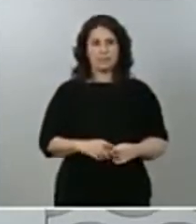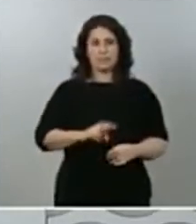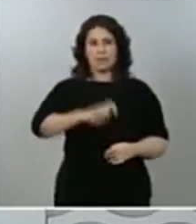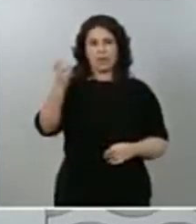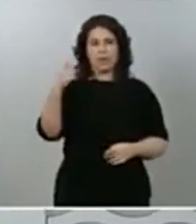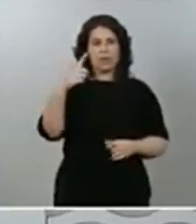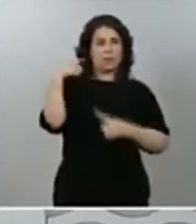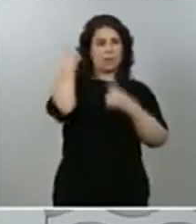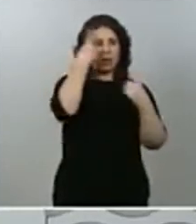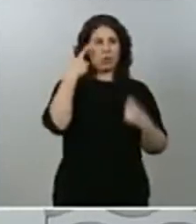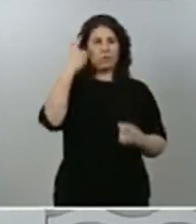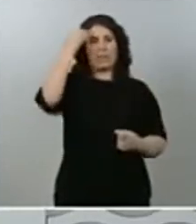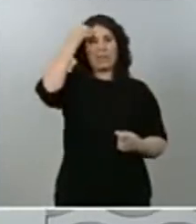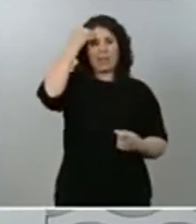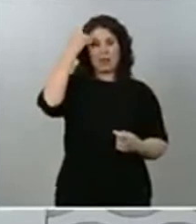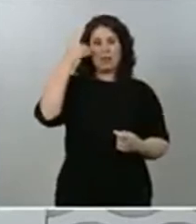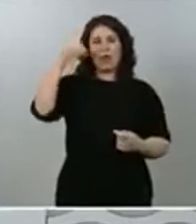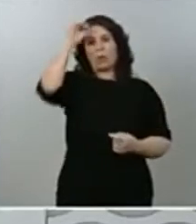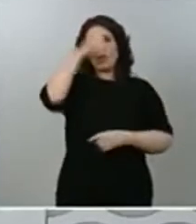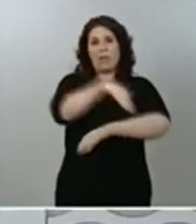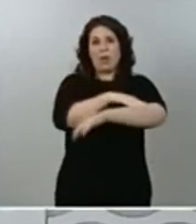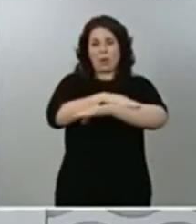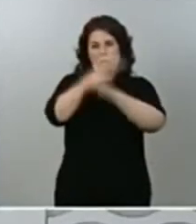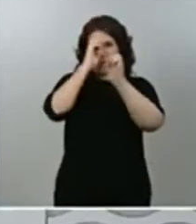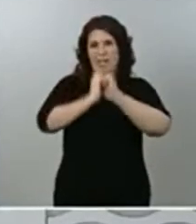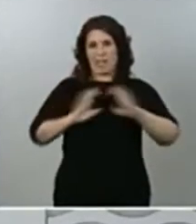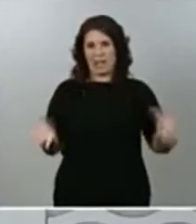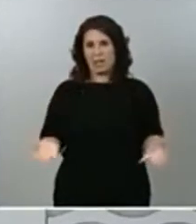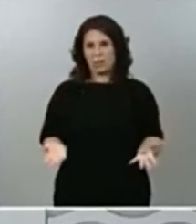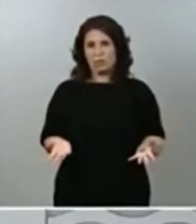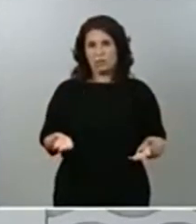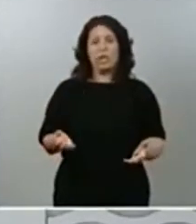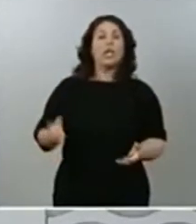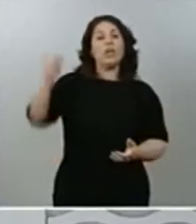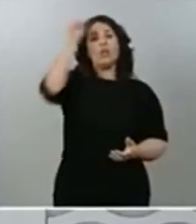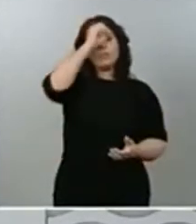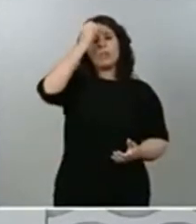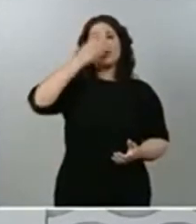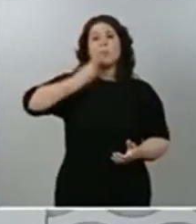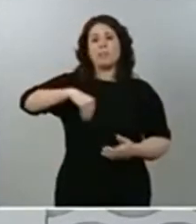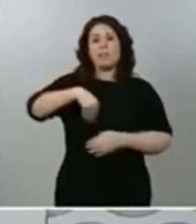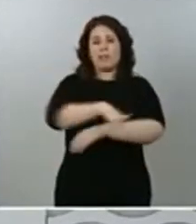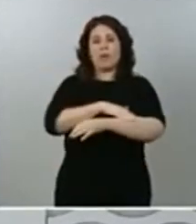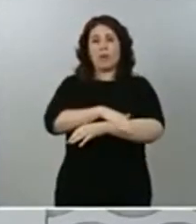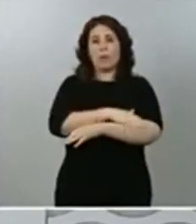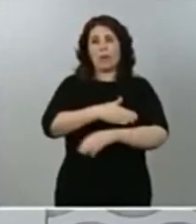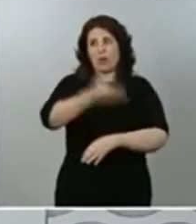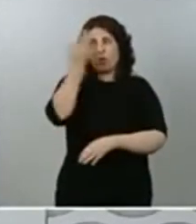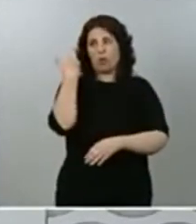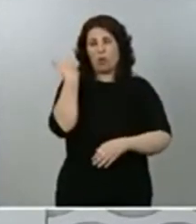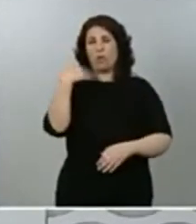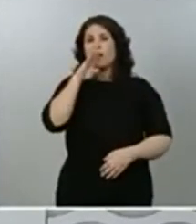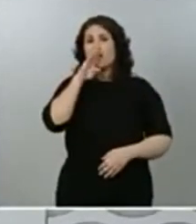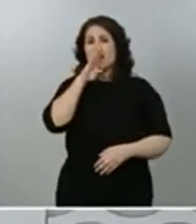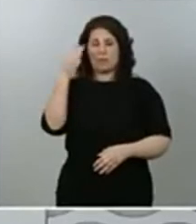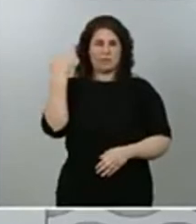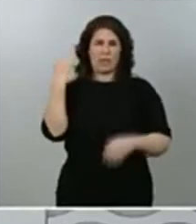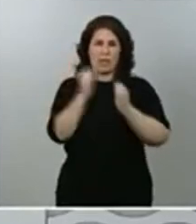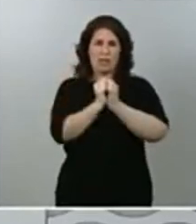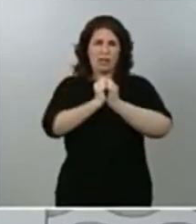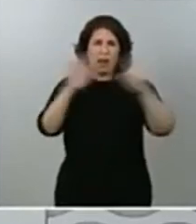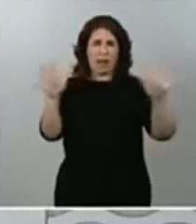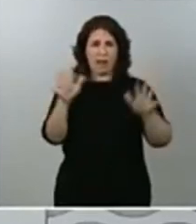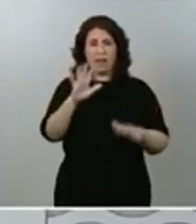que la opinión del gobierno es obvia y la opinión del presidente del gobierno quedó bastante clara tras las declaraciones que